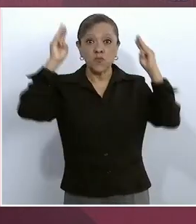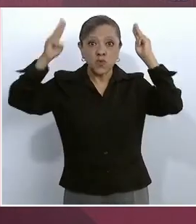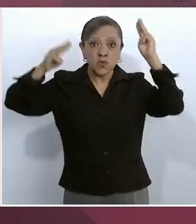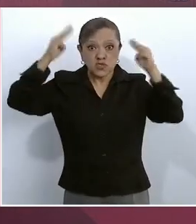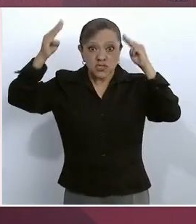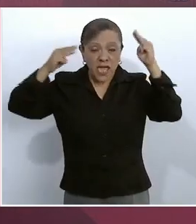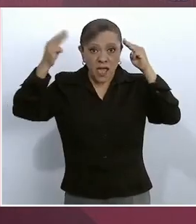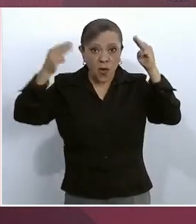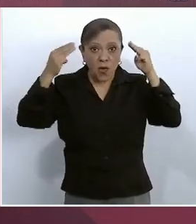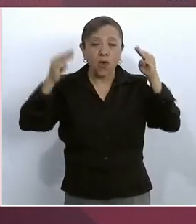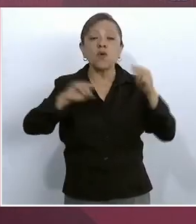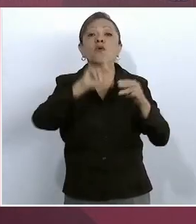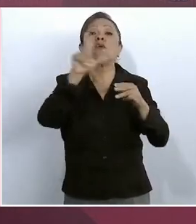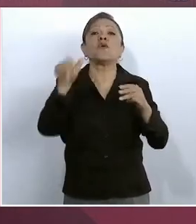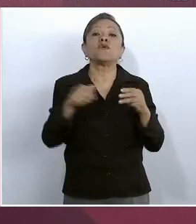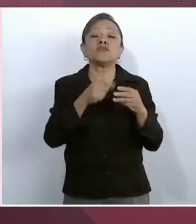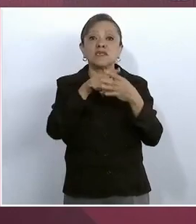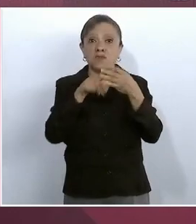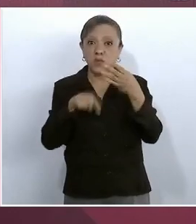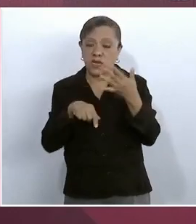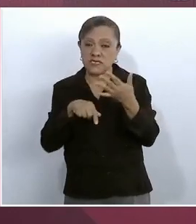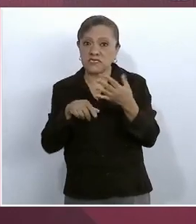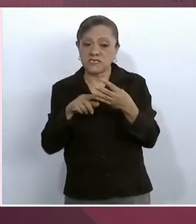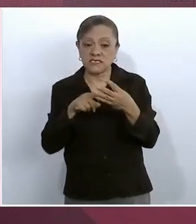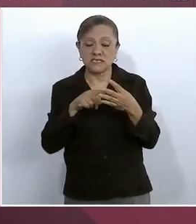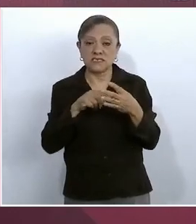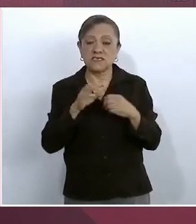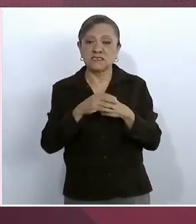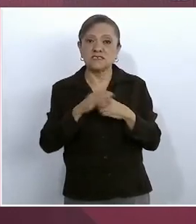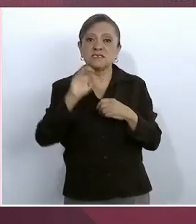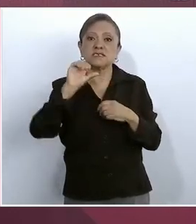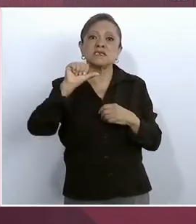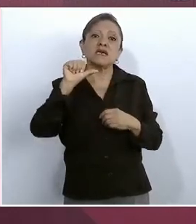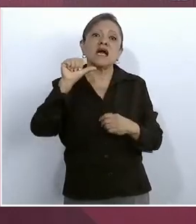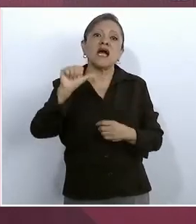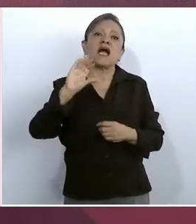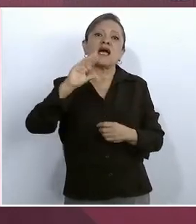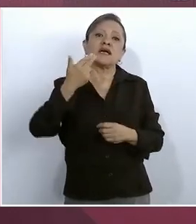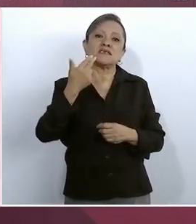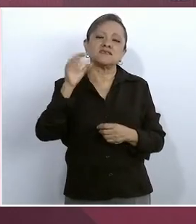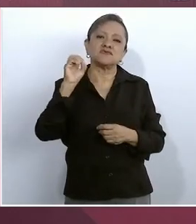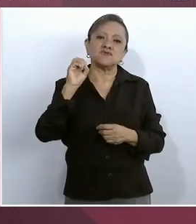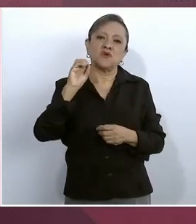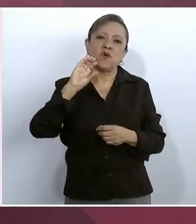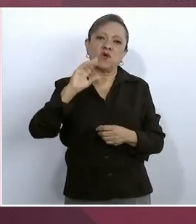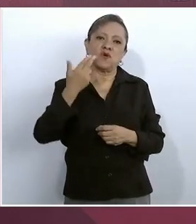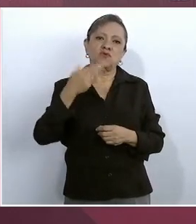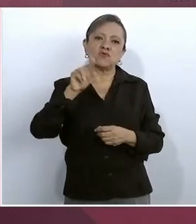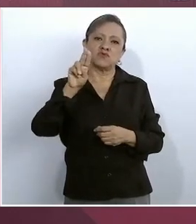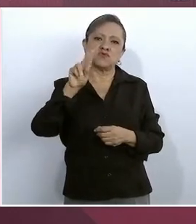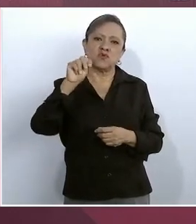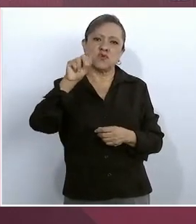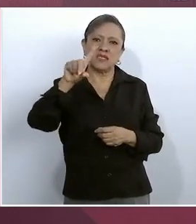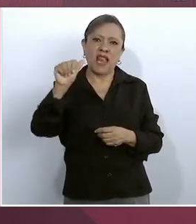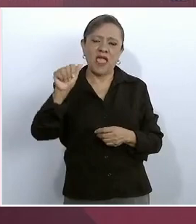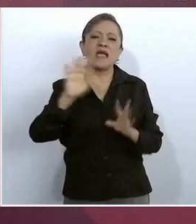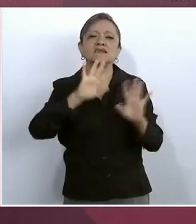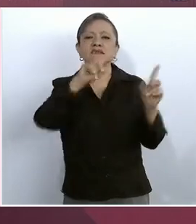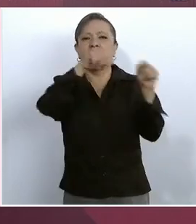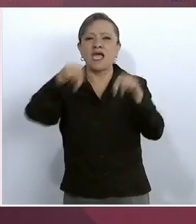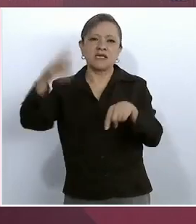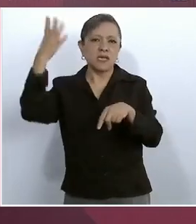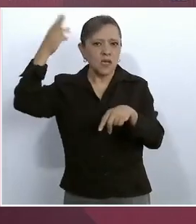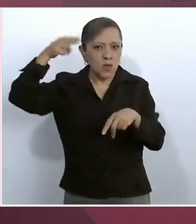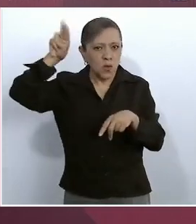y después de Ayuchutla pues ya nos venimos a dormir aquí a